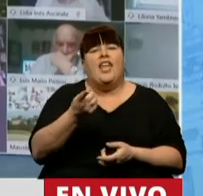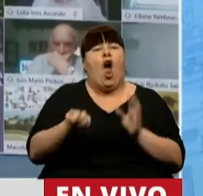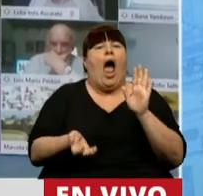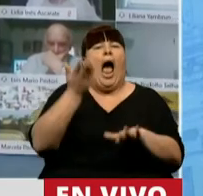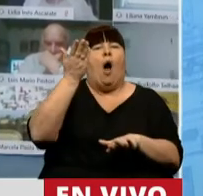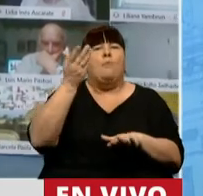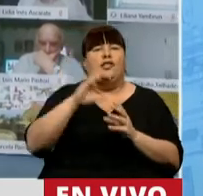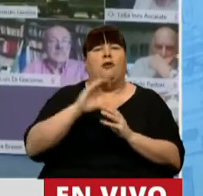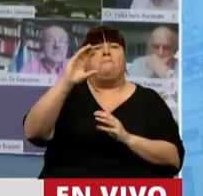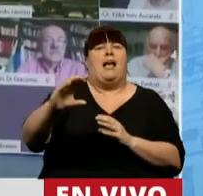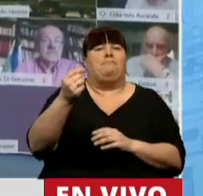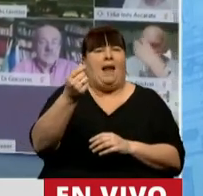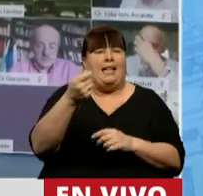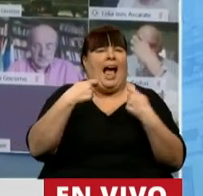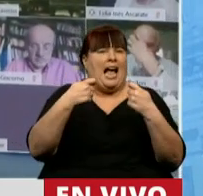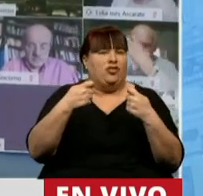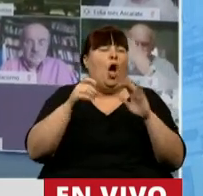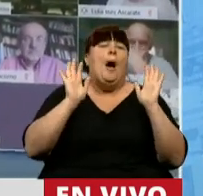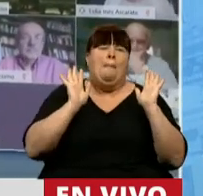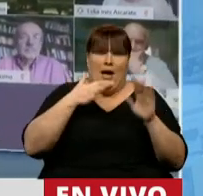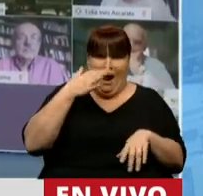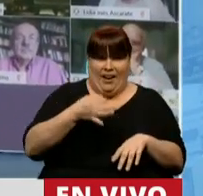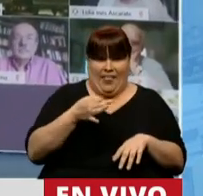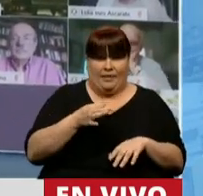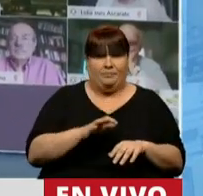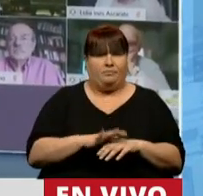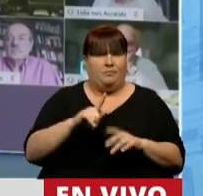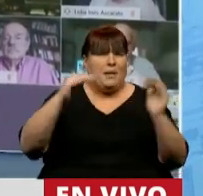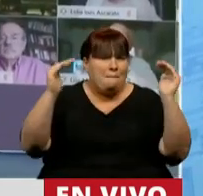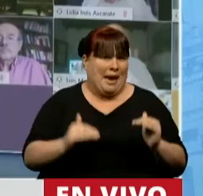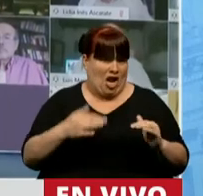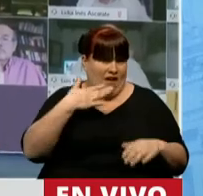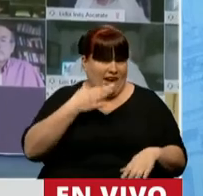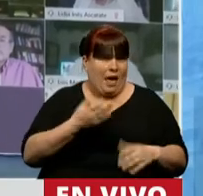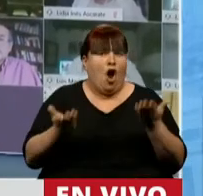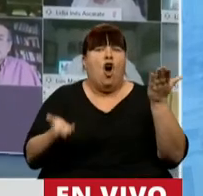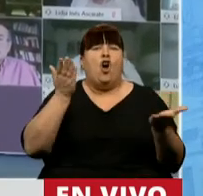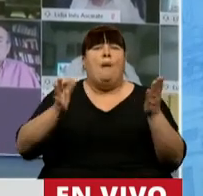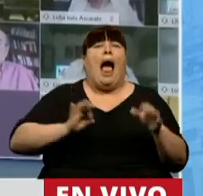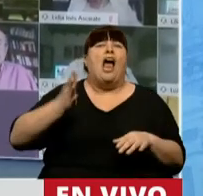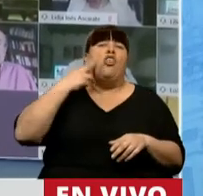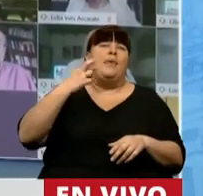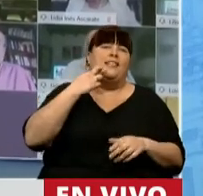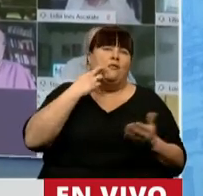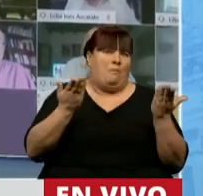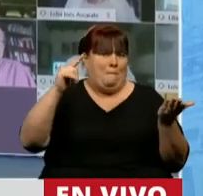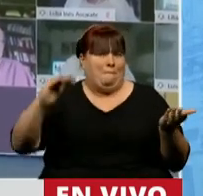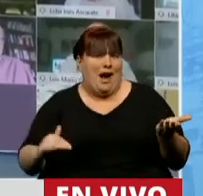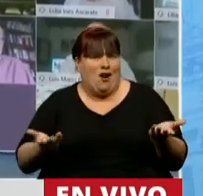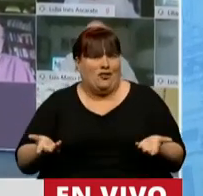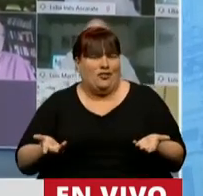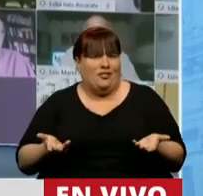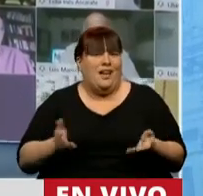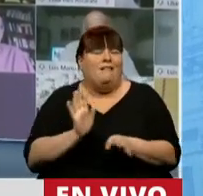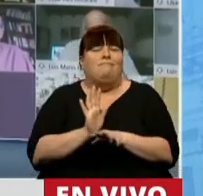aumentan las partidas de gastos, pero en realidad se están reduciendo, porque la comparación es con el año 2019. Entonces,